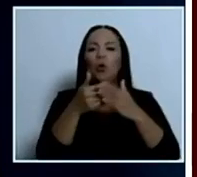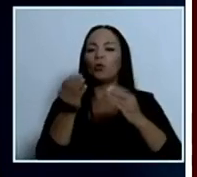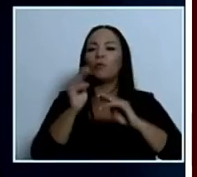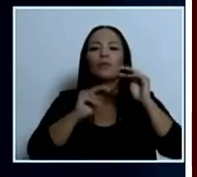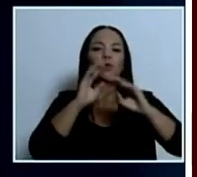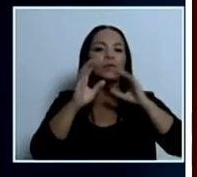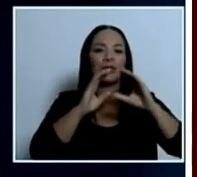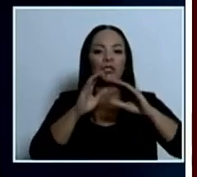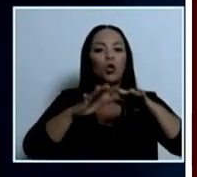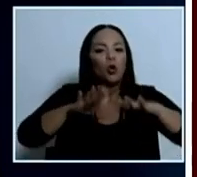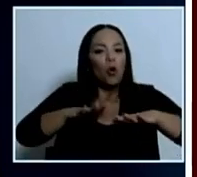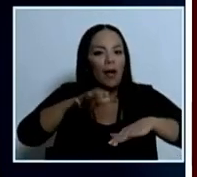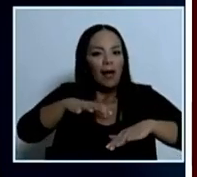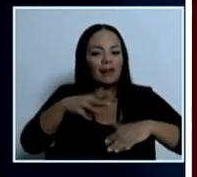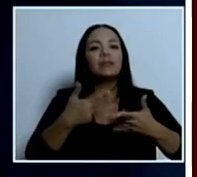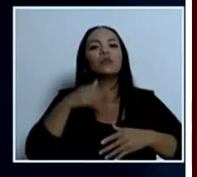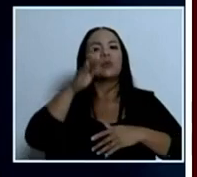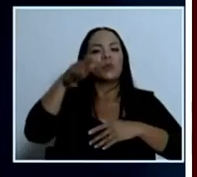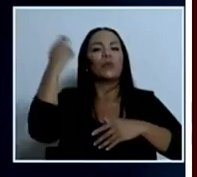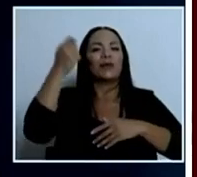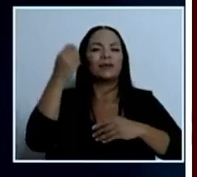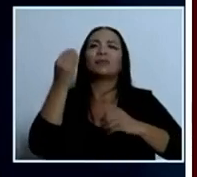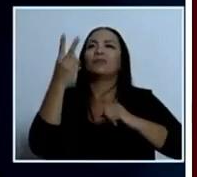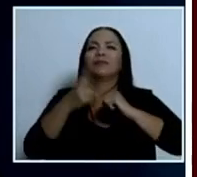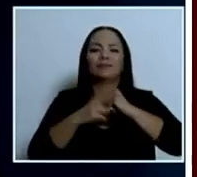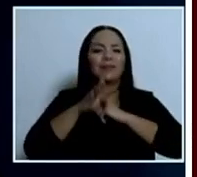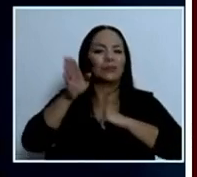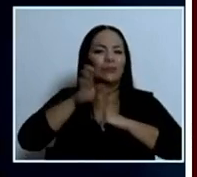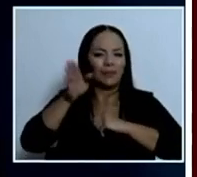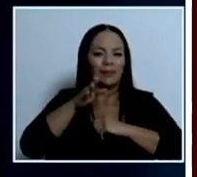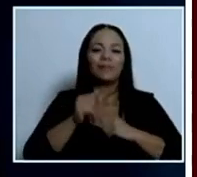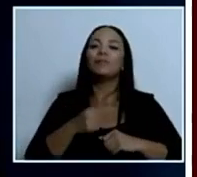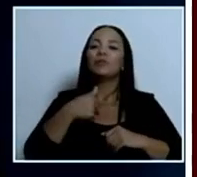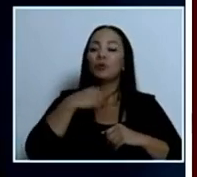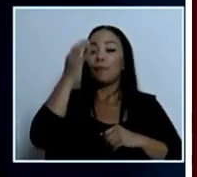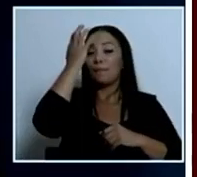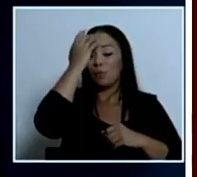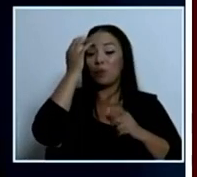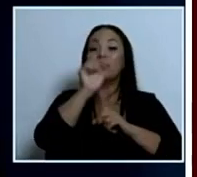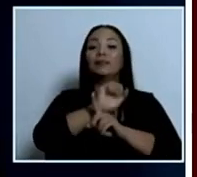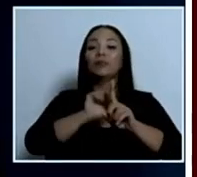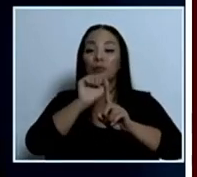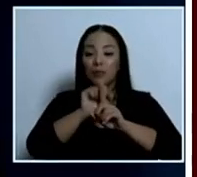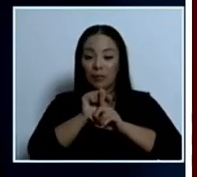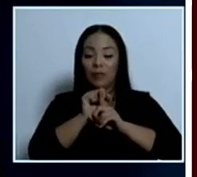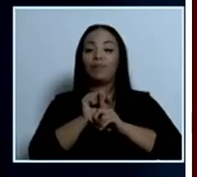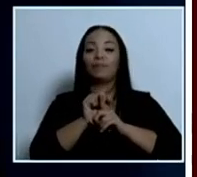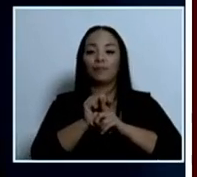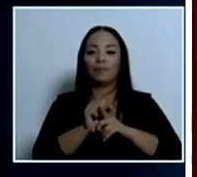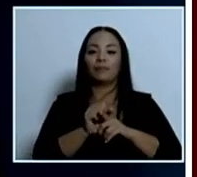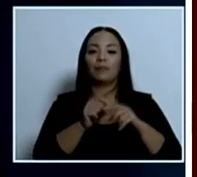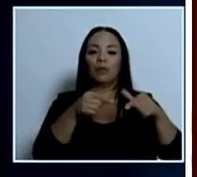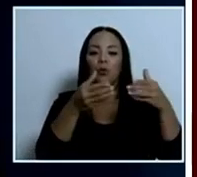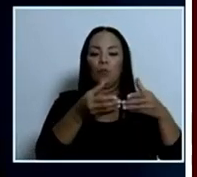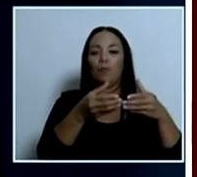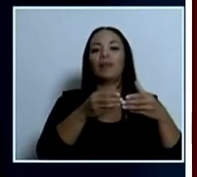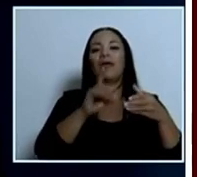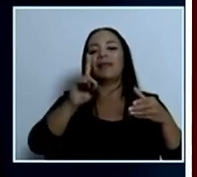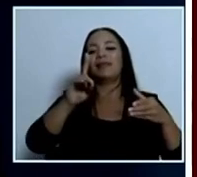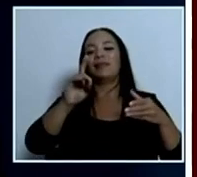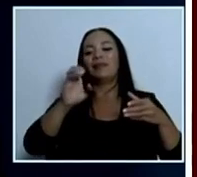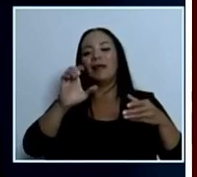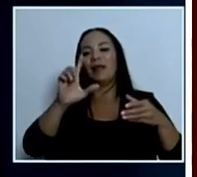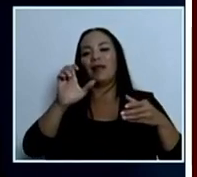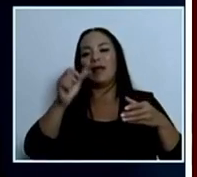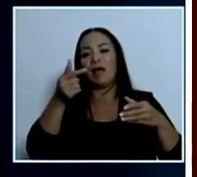los medios locales he visitado Guanacaste infinidades de veces y muy preocupado por el problema de la delegación del comando norte esa propiedad es